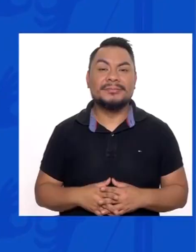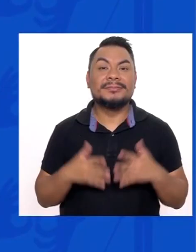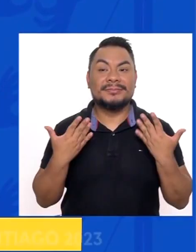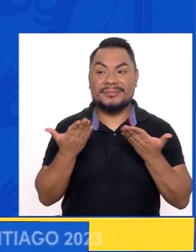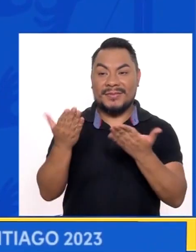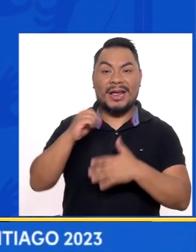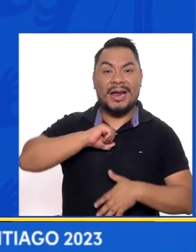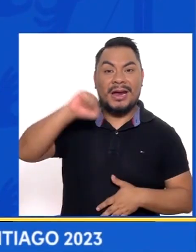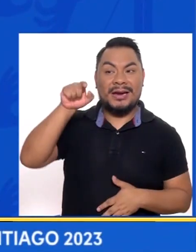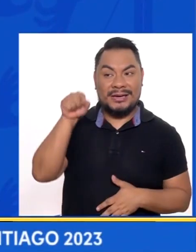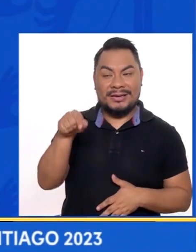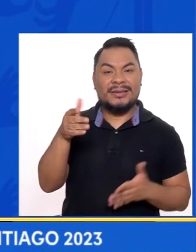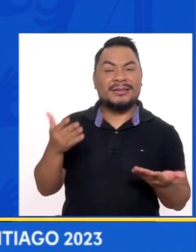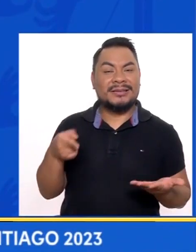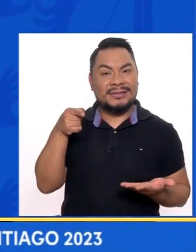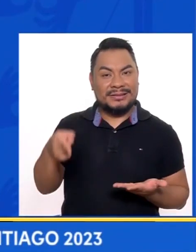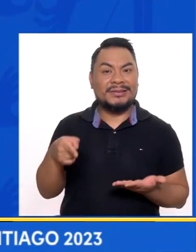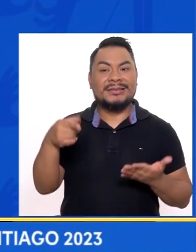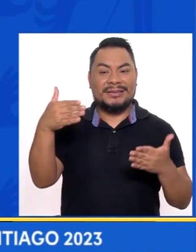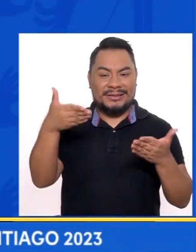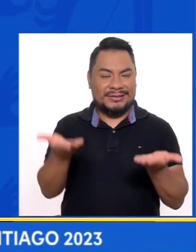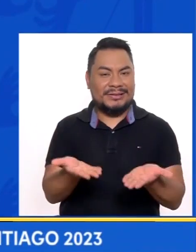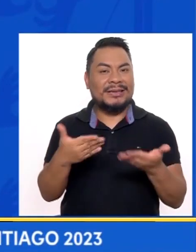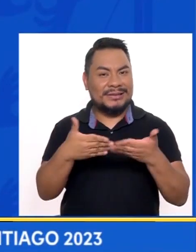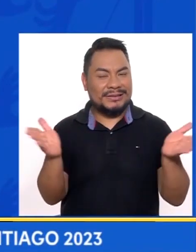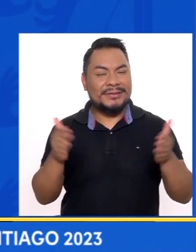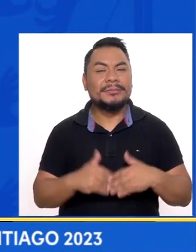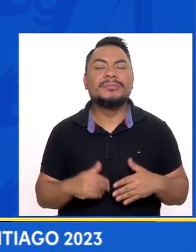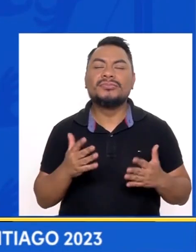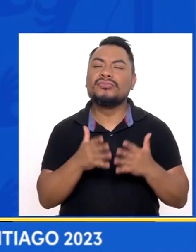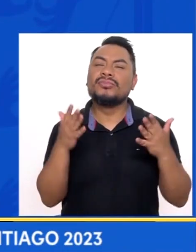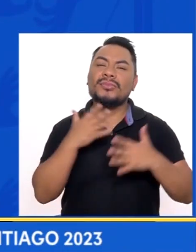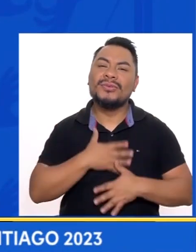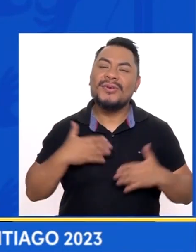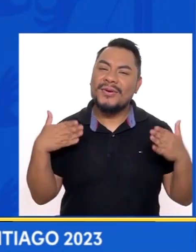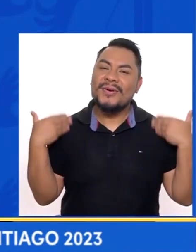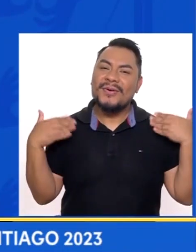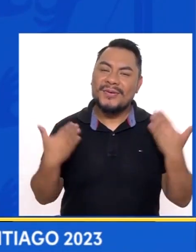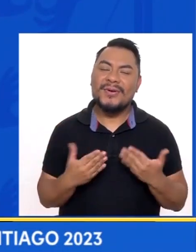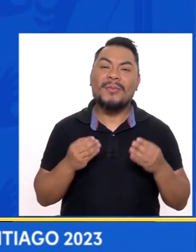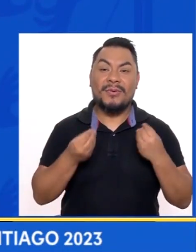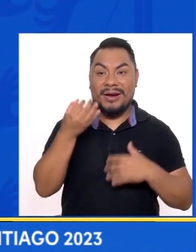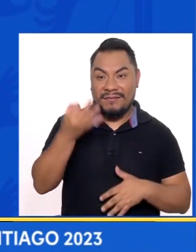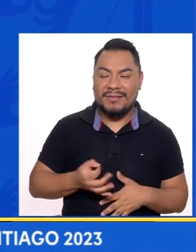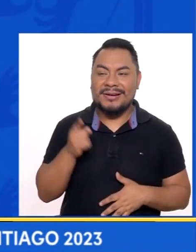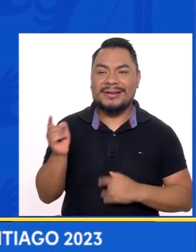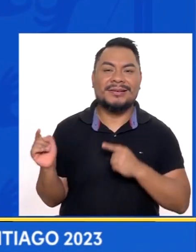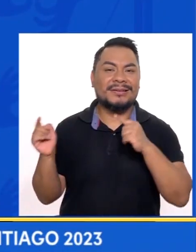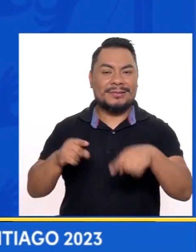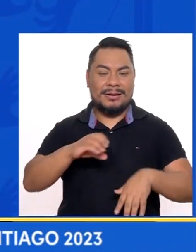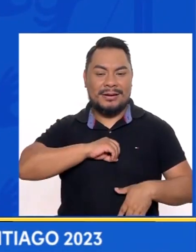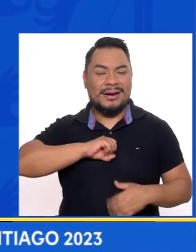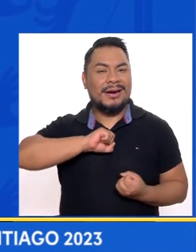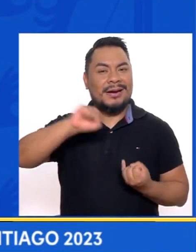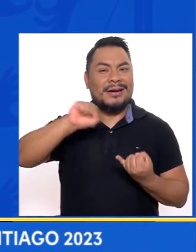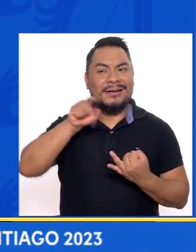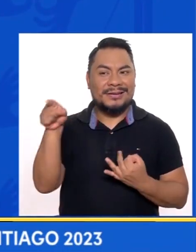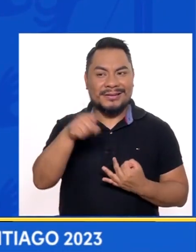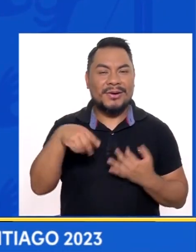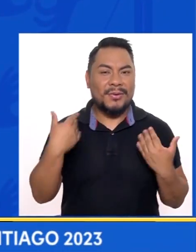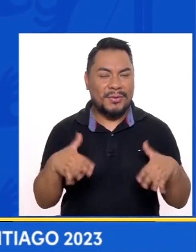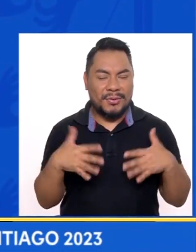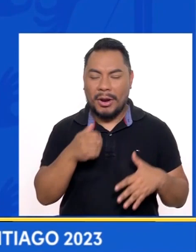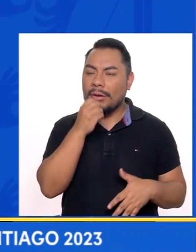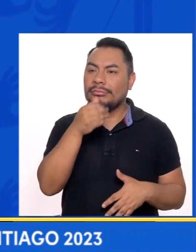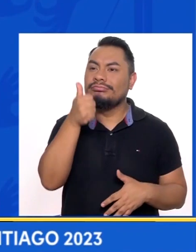Estamos con nuestros campeones Aquí en el set de Sin Barreras Y estamos muy contentos Porque de verdad Han traído sus medallas